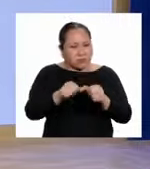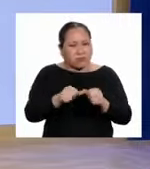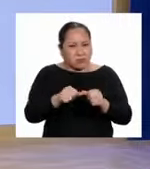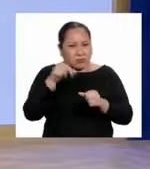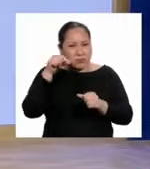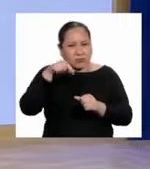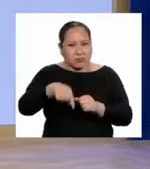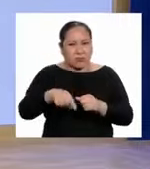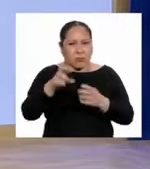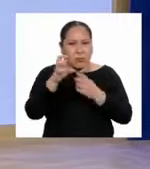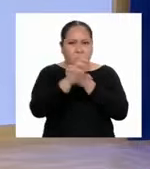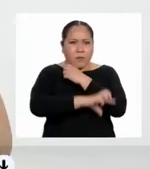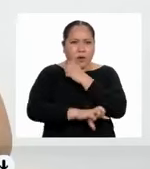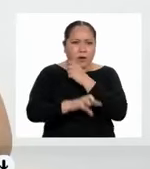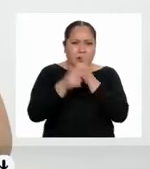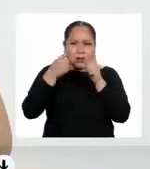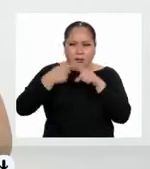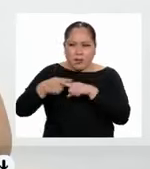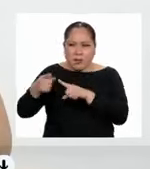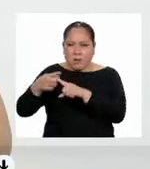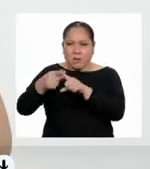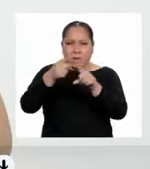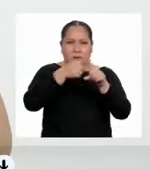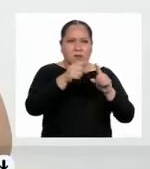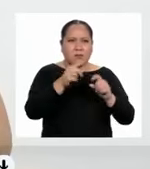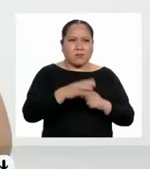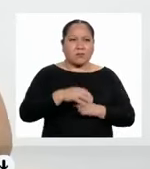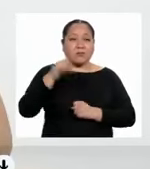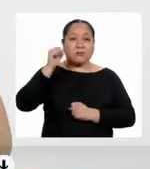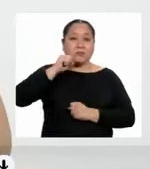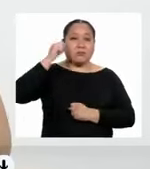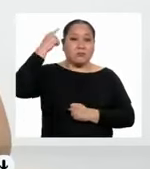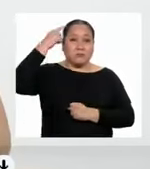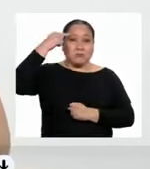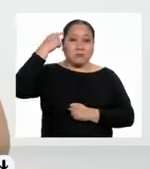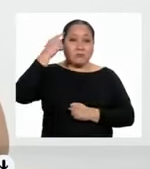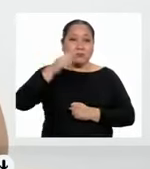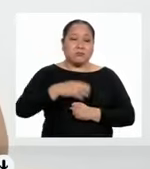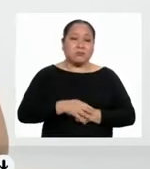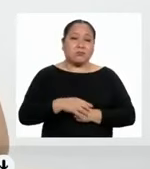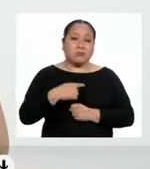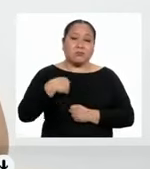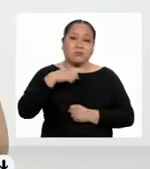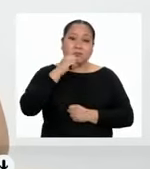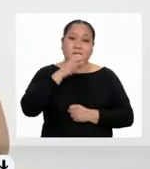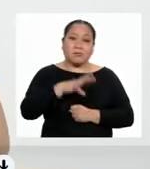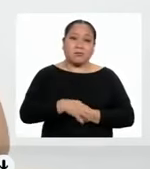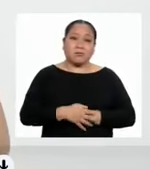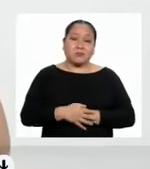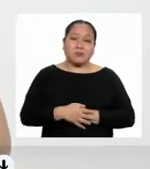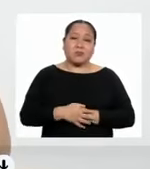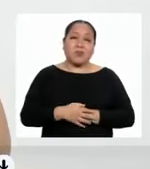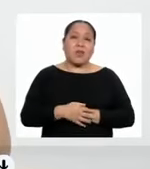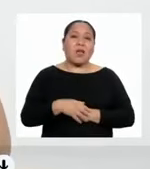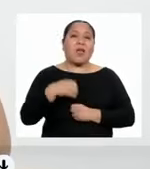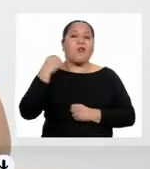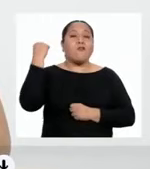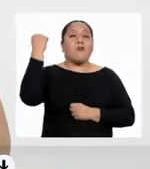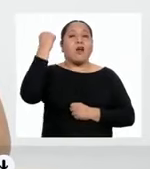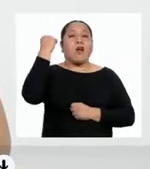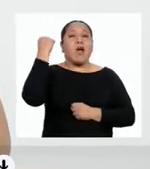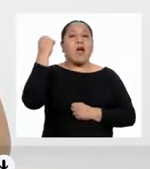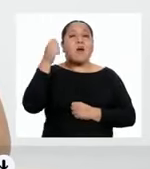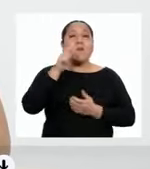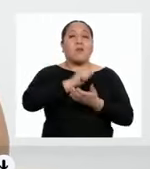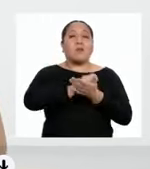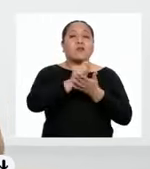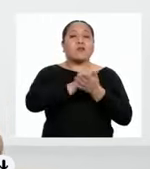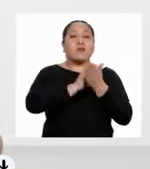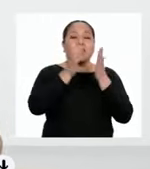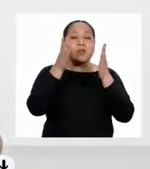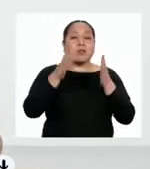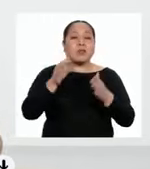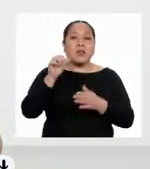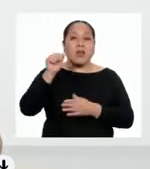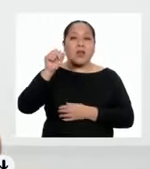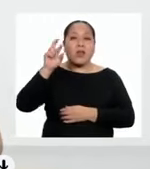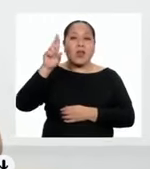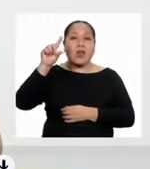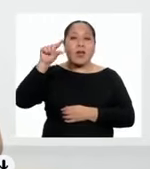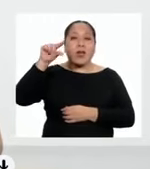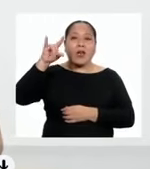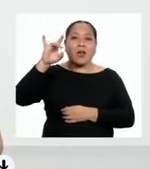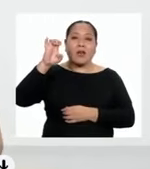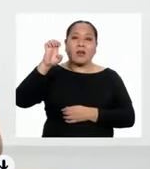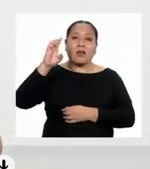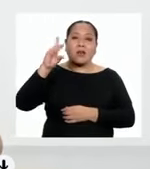como el nuestro. ¿No lo crees? De locos. Como decía nuestro famoso escritor José María Arguedas, no hay